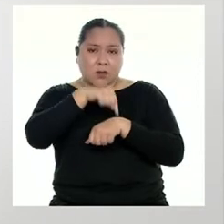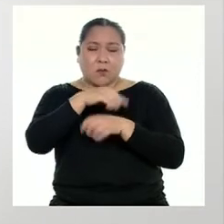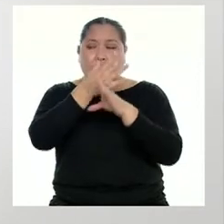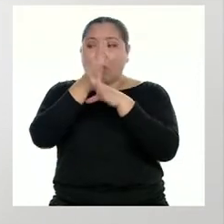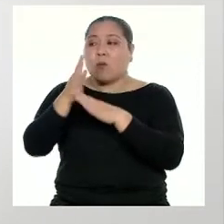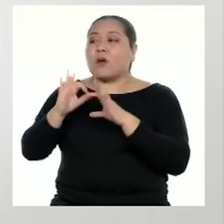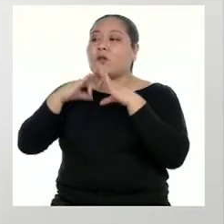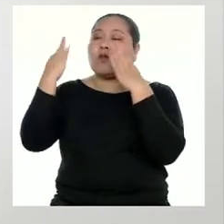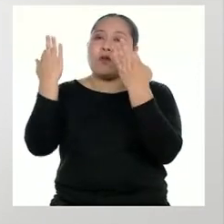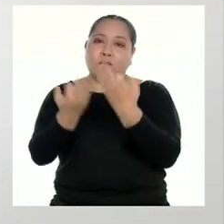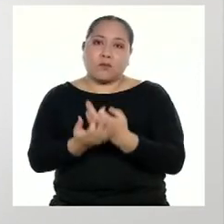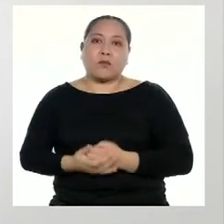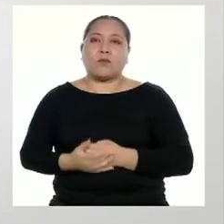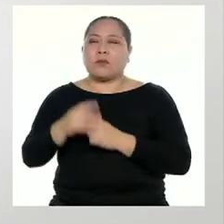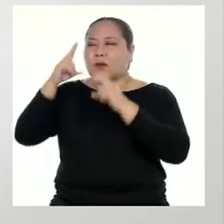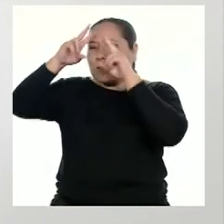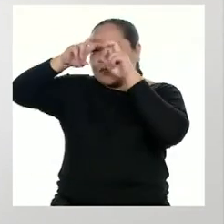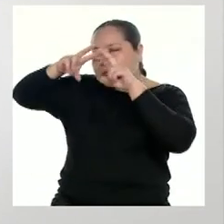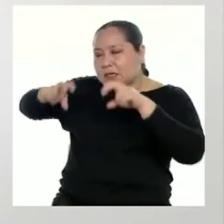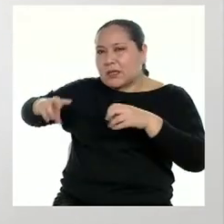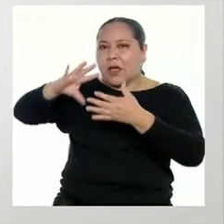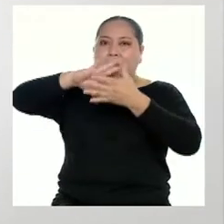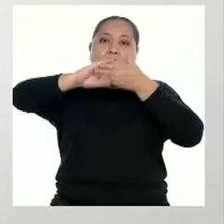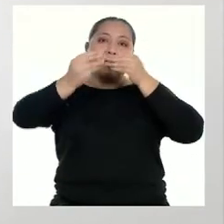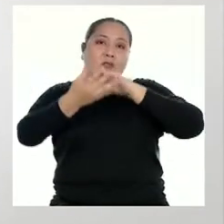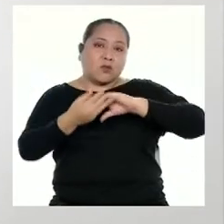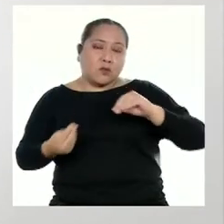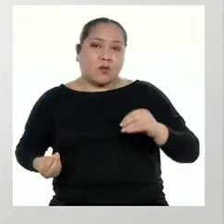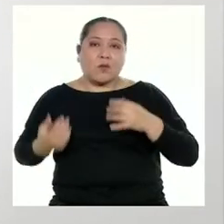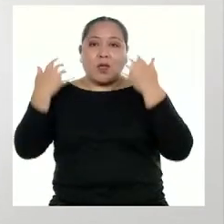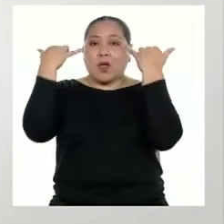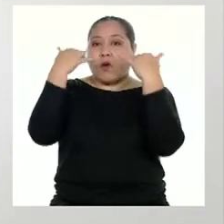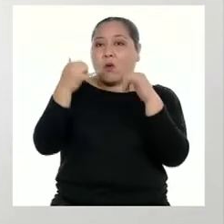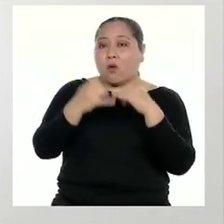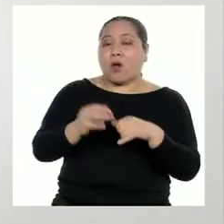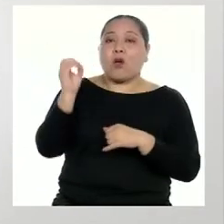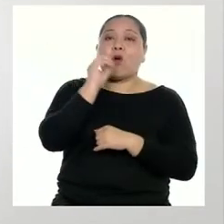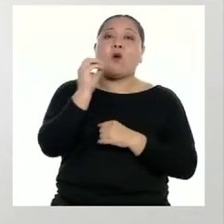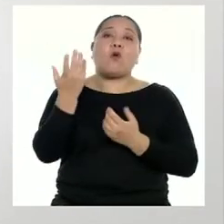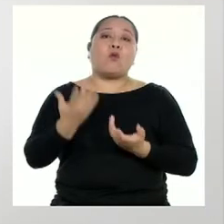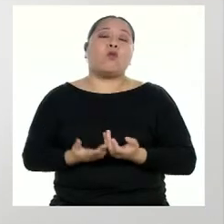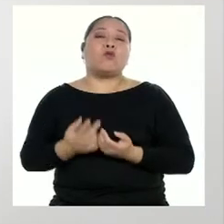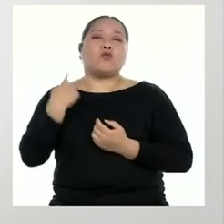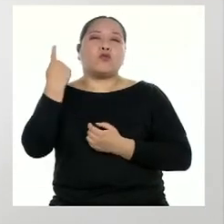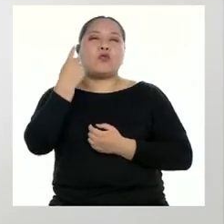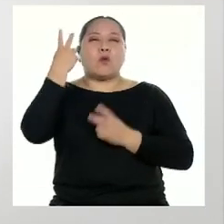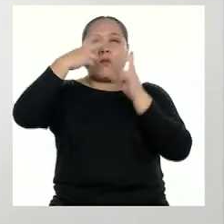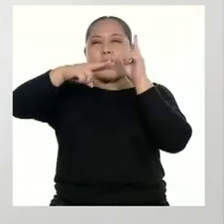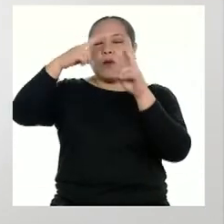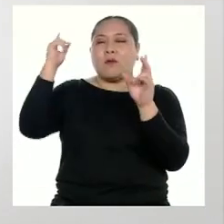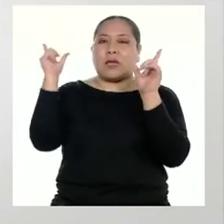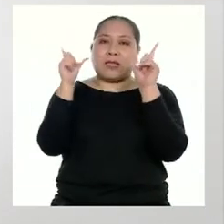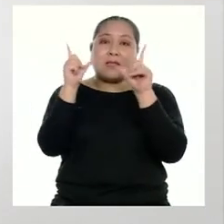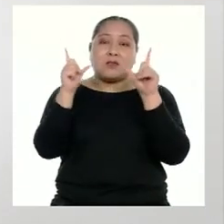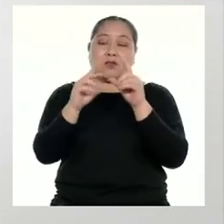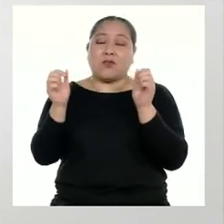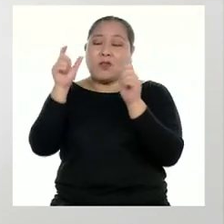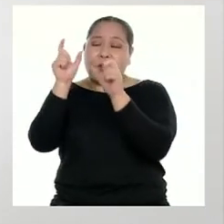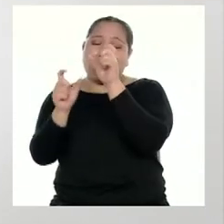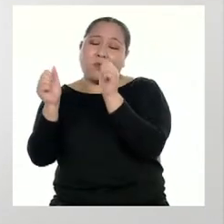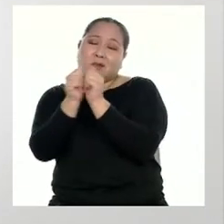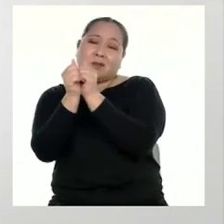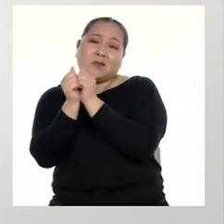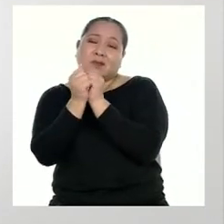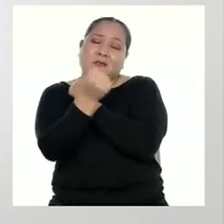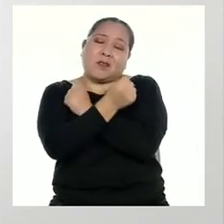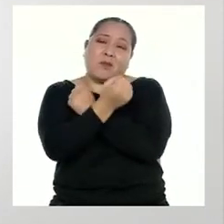nuestra familia para averiguar sobre nuestra historia para jugar o simplemente para ver televisión con las personas que queremos.